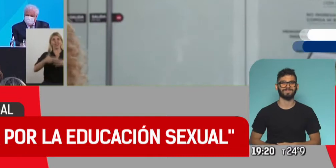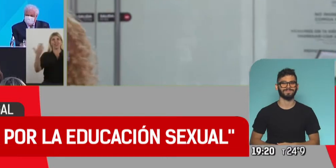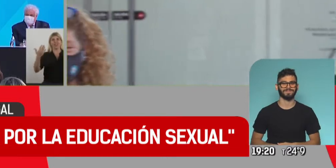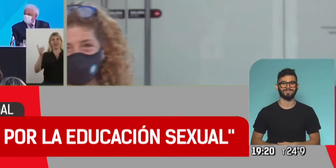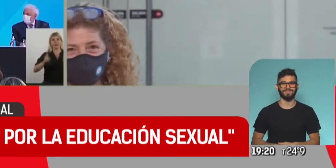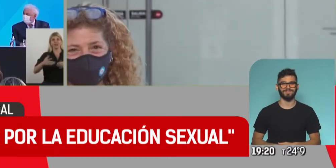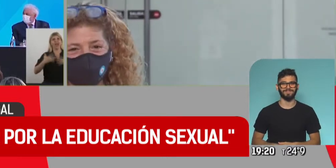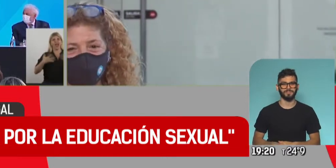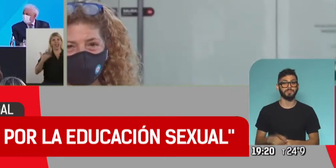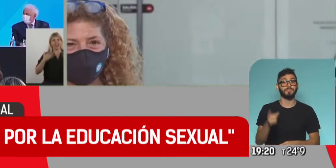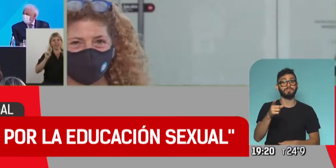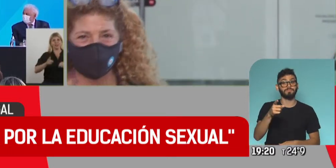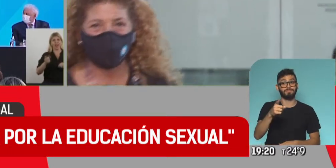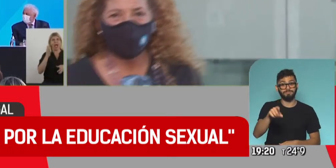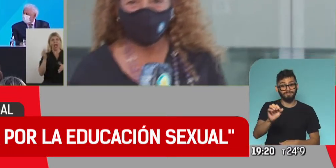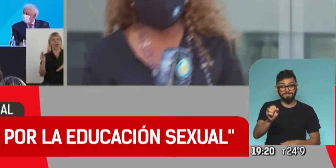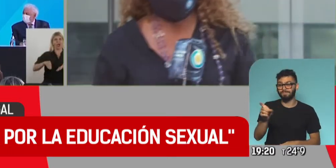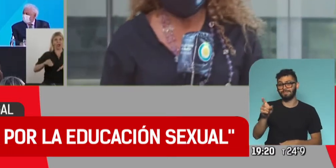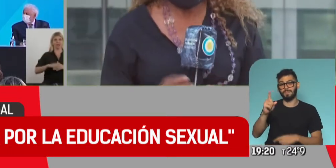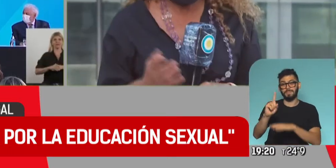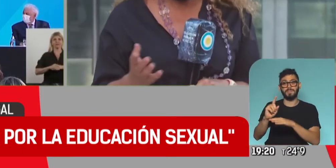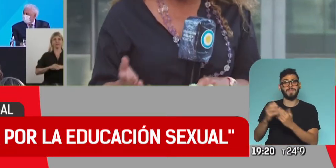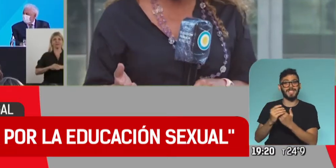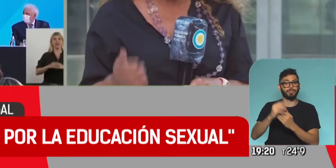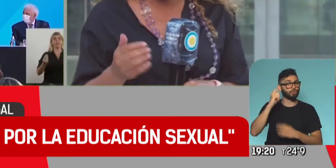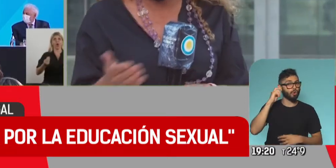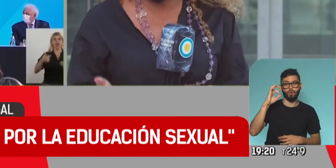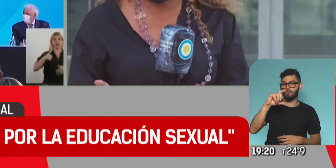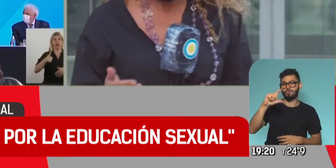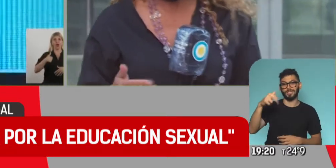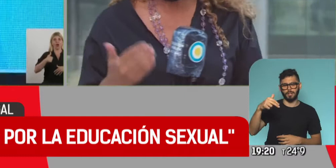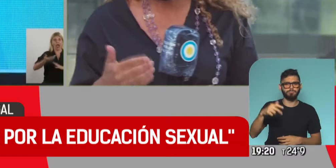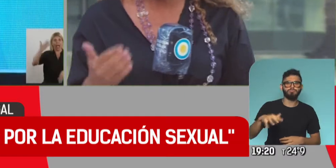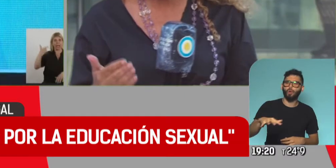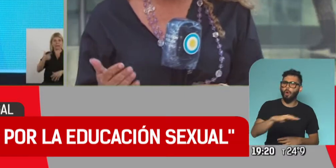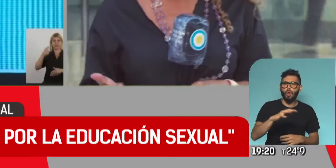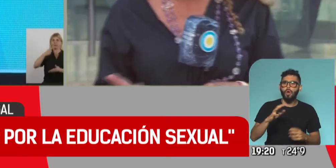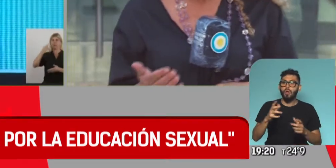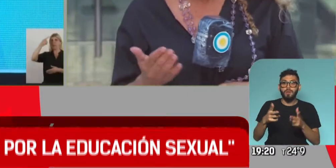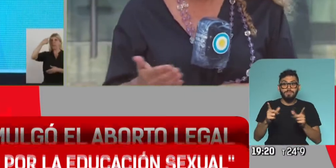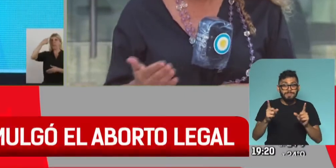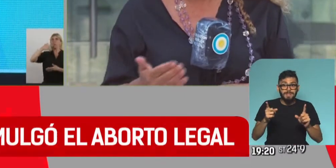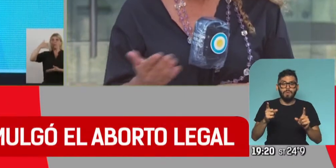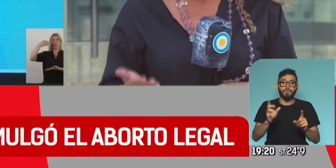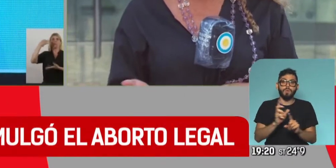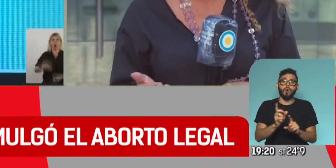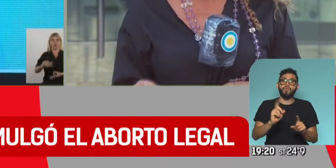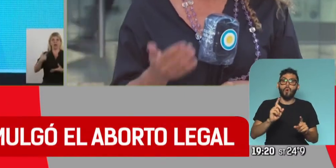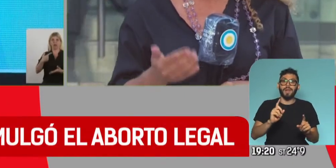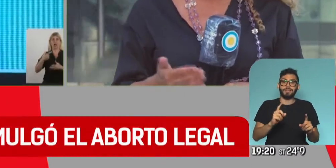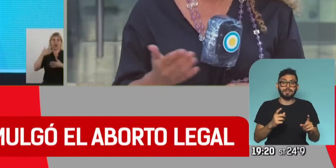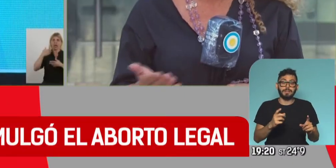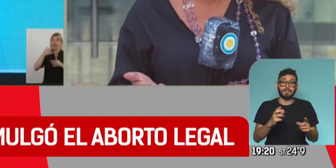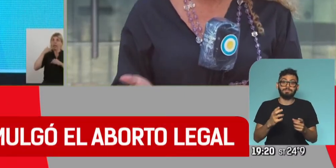Bueno, ustedes escuchaban el ministro Goyán, todos hacen hincapié en esto, en no tener que llegar a lo que es la